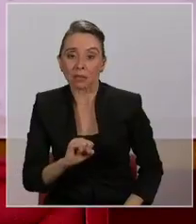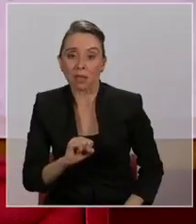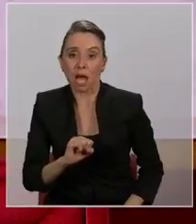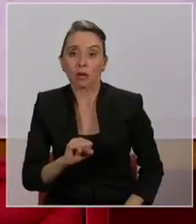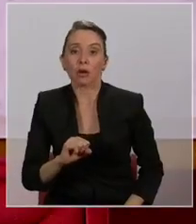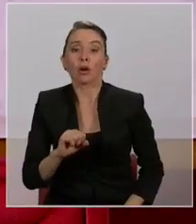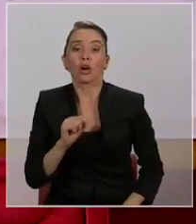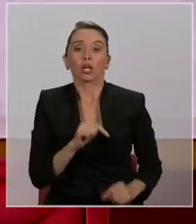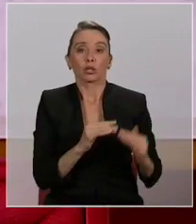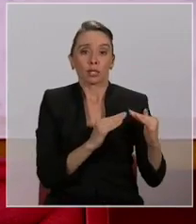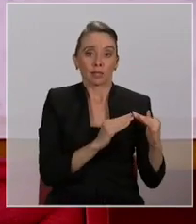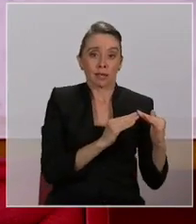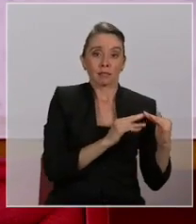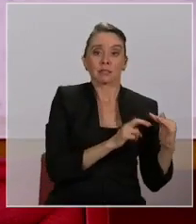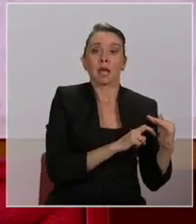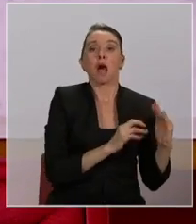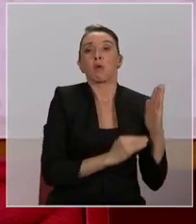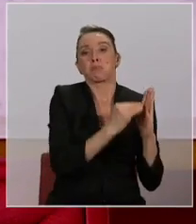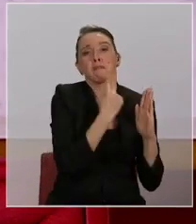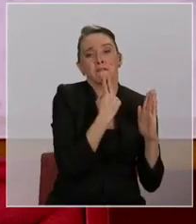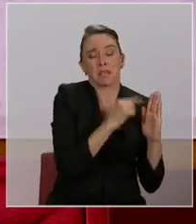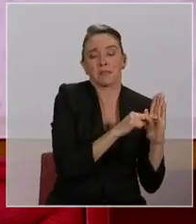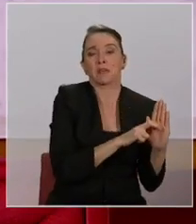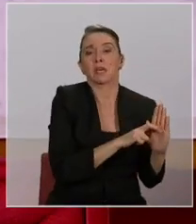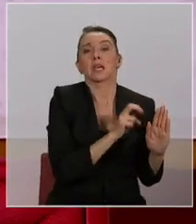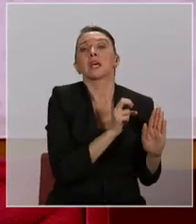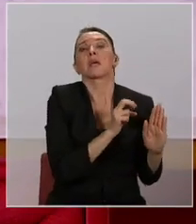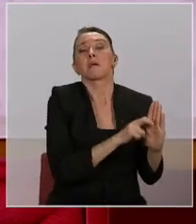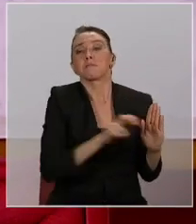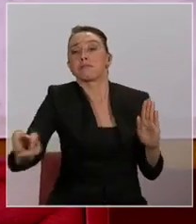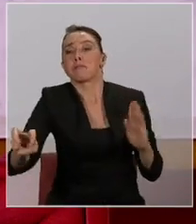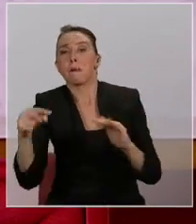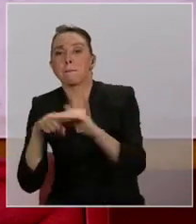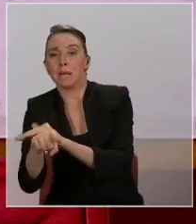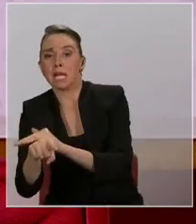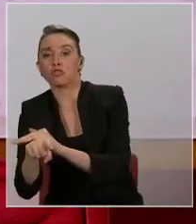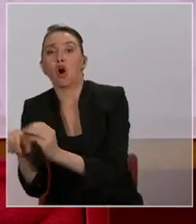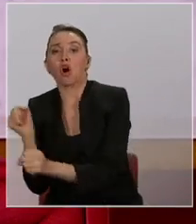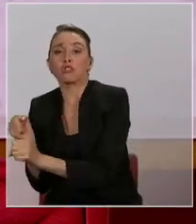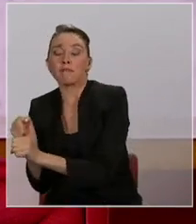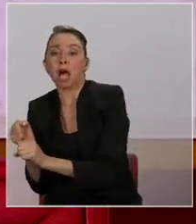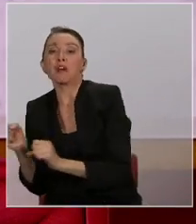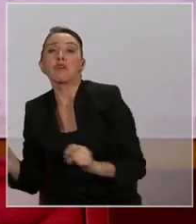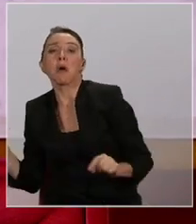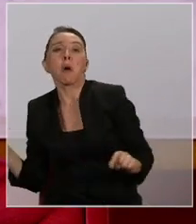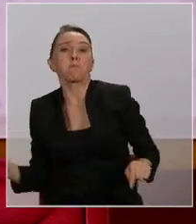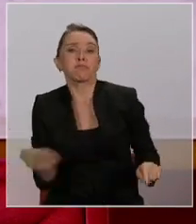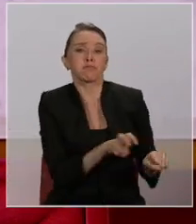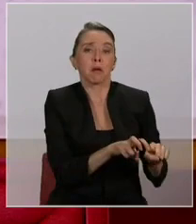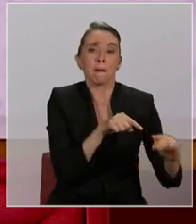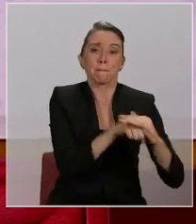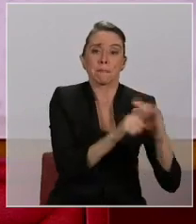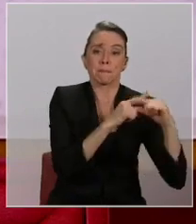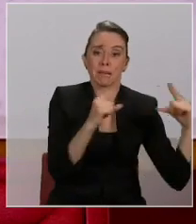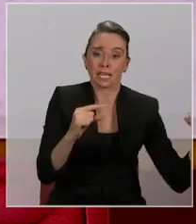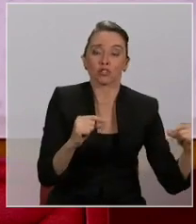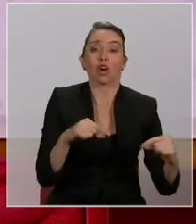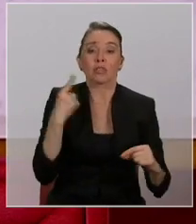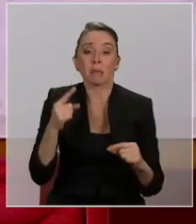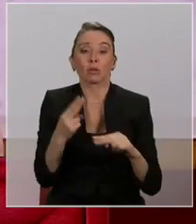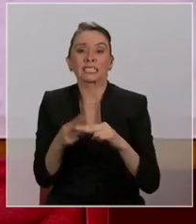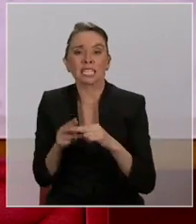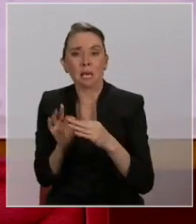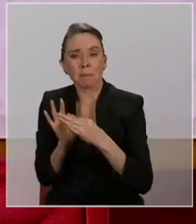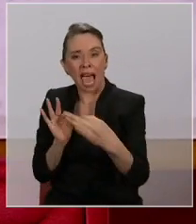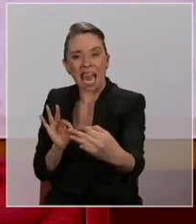caminar desde su hogar al metro o desde su lugar de trabajo al metro. Y cuando tengamos la línea cero, que no es